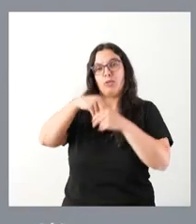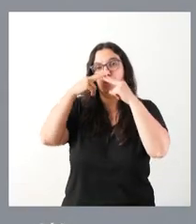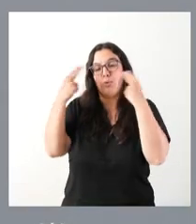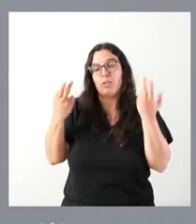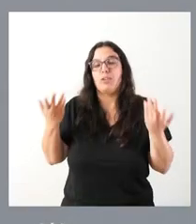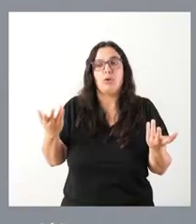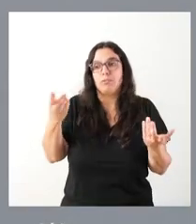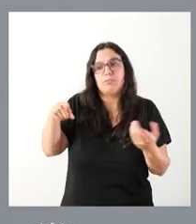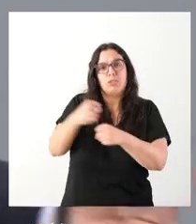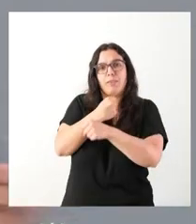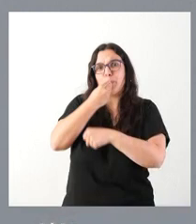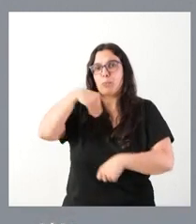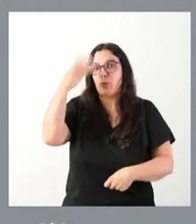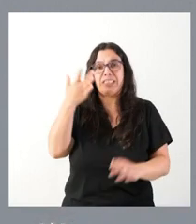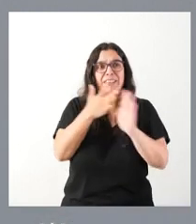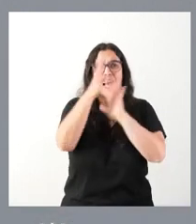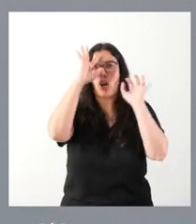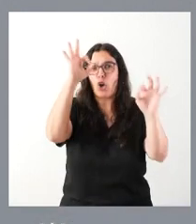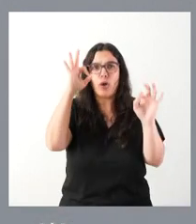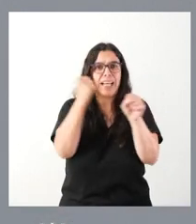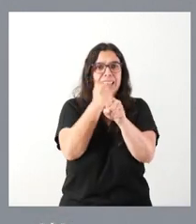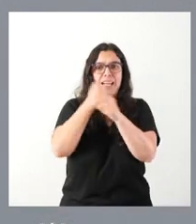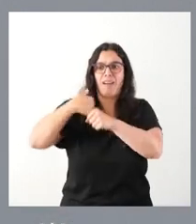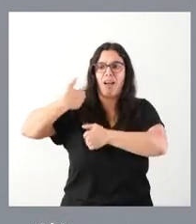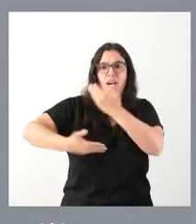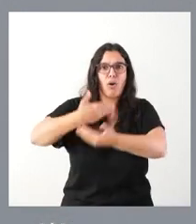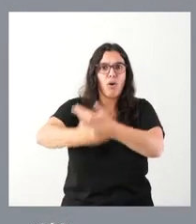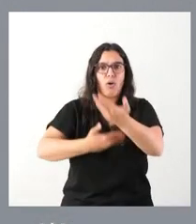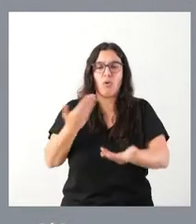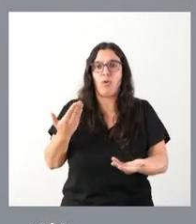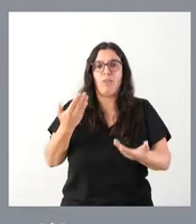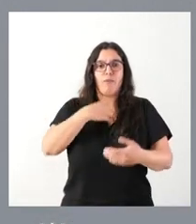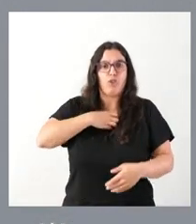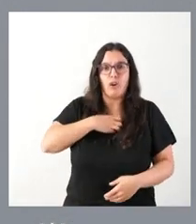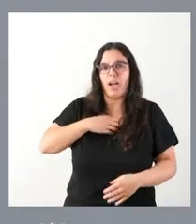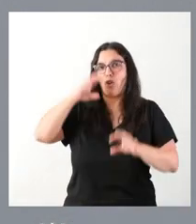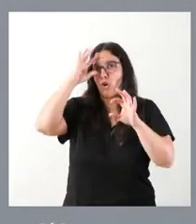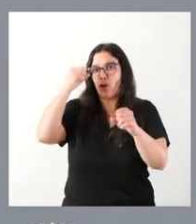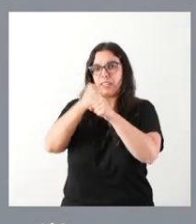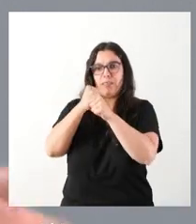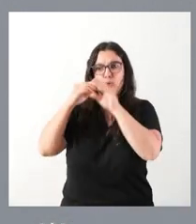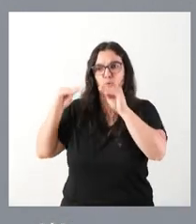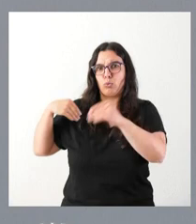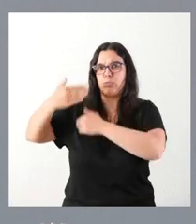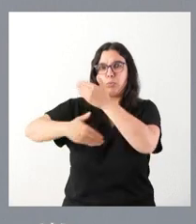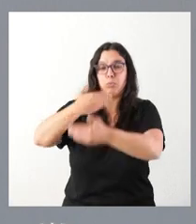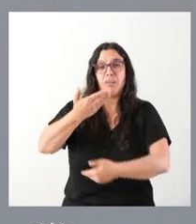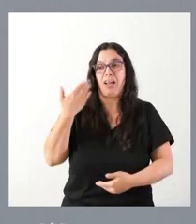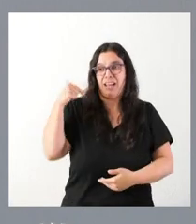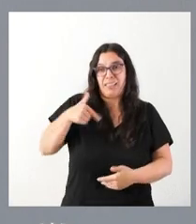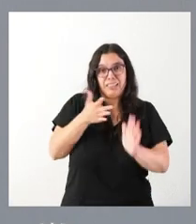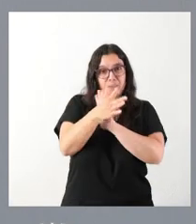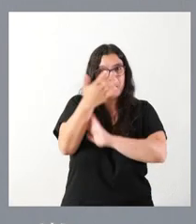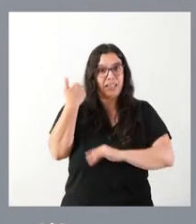excelentes. Y, por lo tanto, hay una coherencia en el trabajo de esta Administración, de sus empleados públicos, que son los protagonistas. Y aquí se dijo, además, en esta sala,